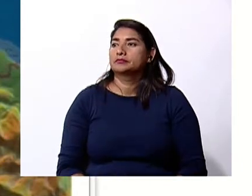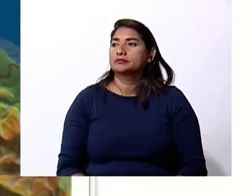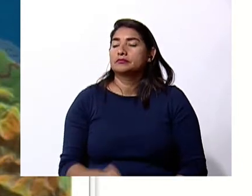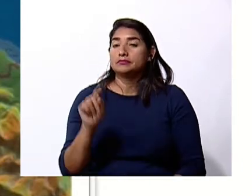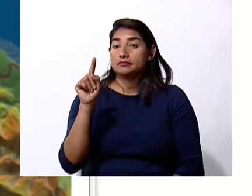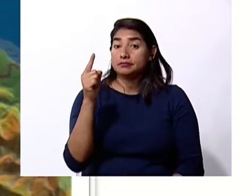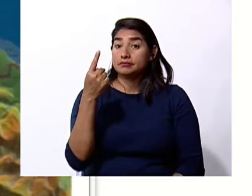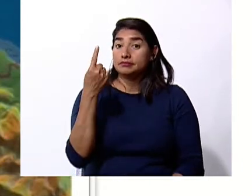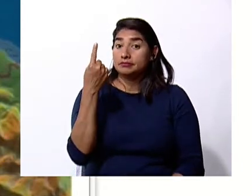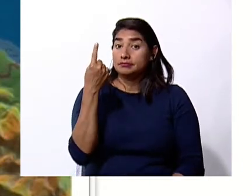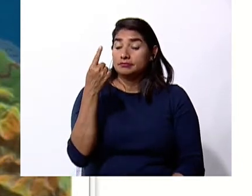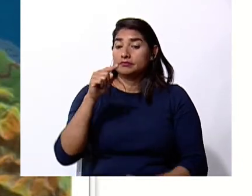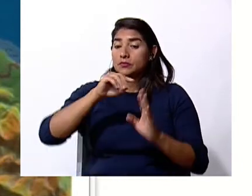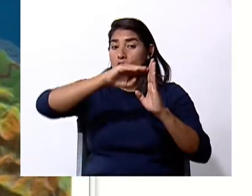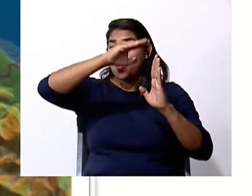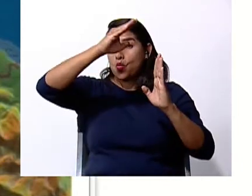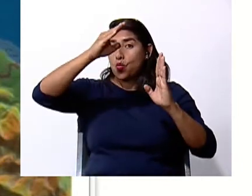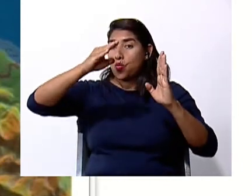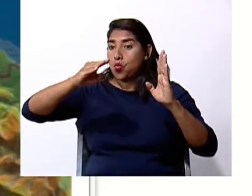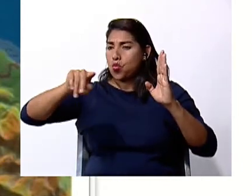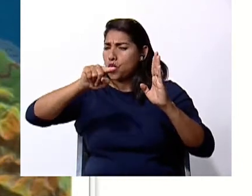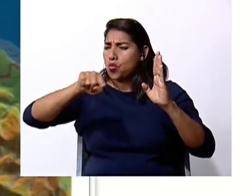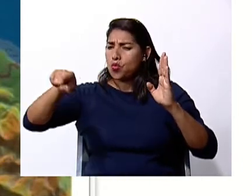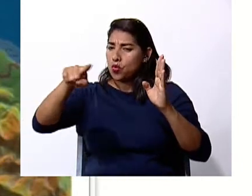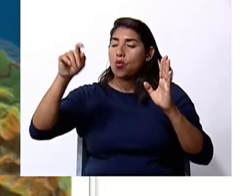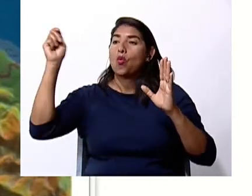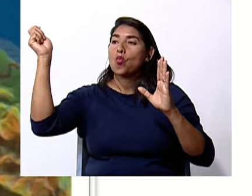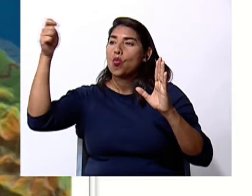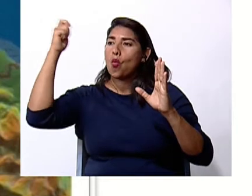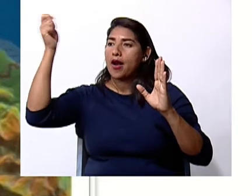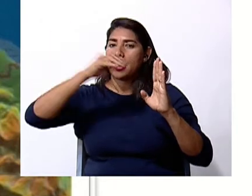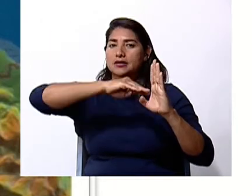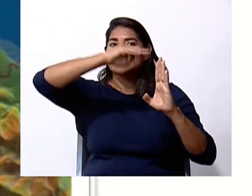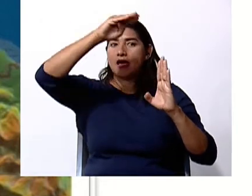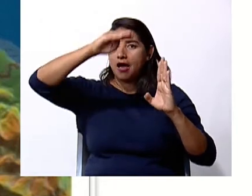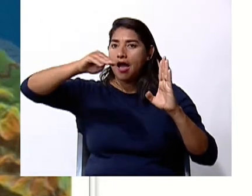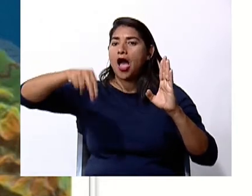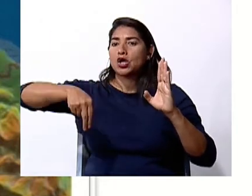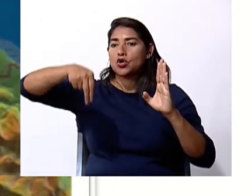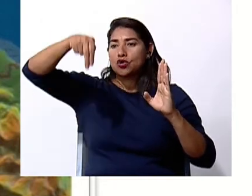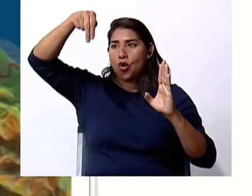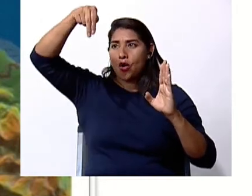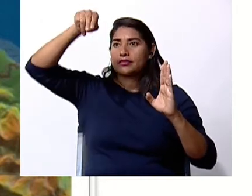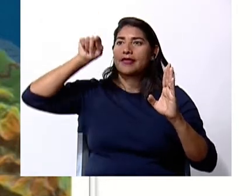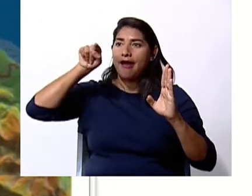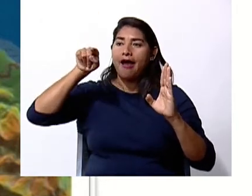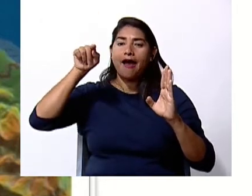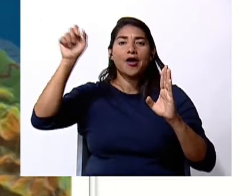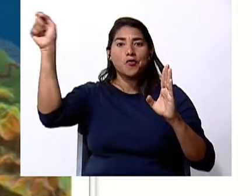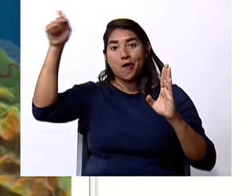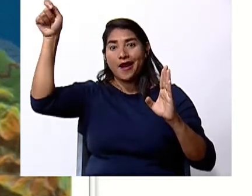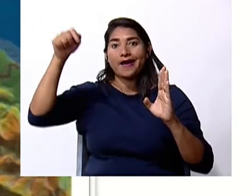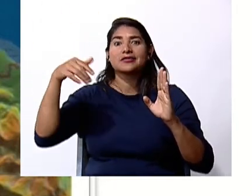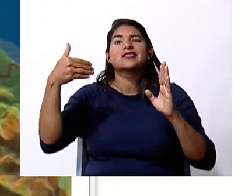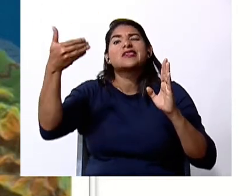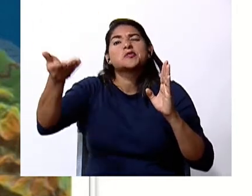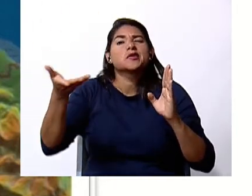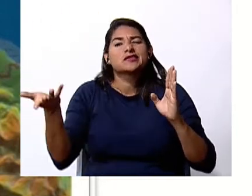primero es la cordillera de Guanacaste esa la que está al norte luego sigue